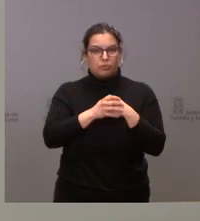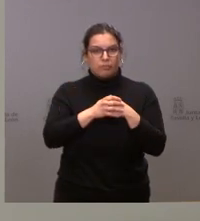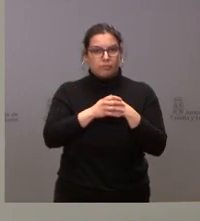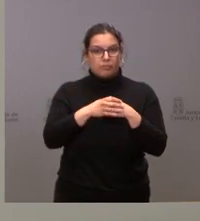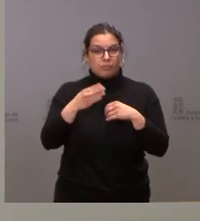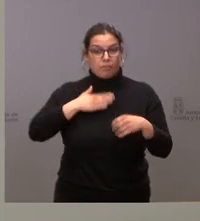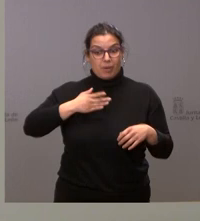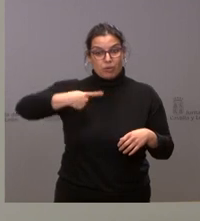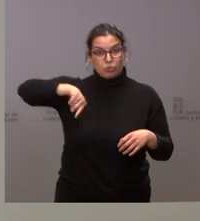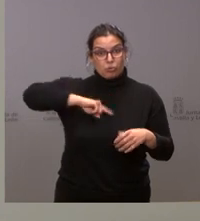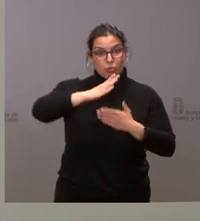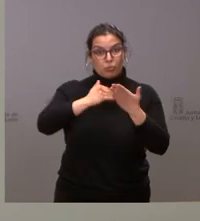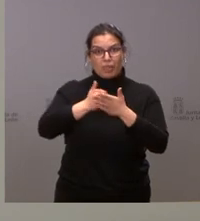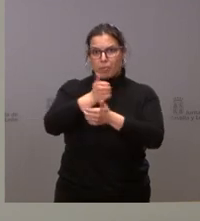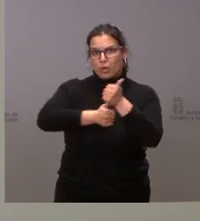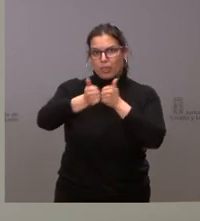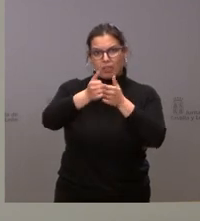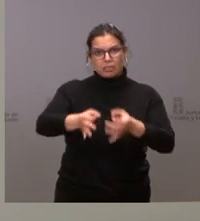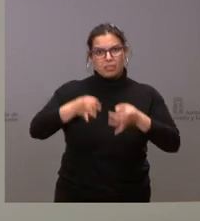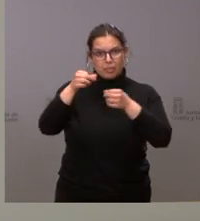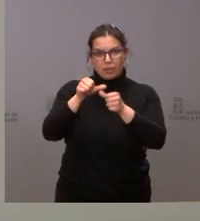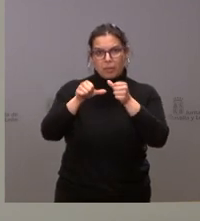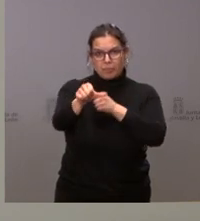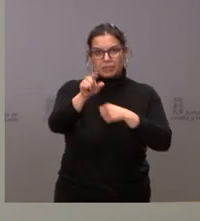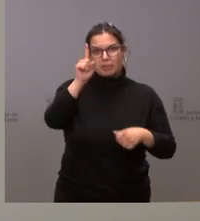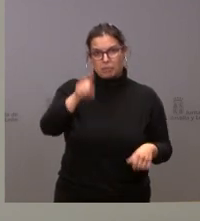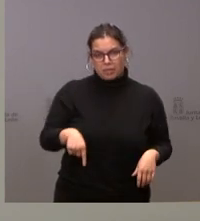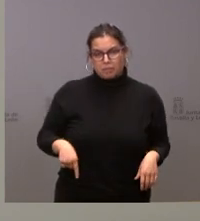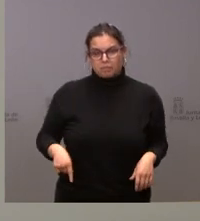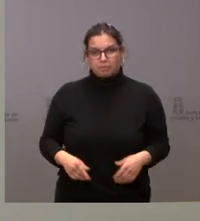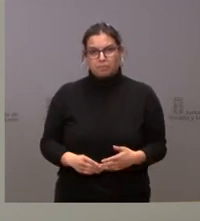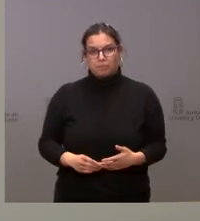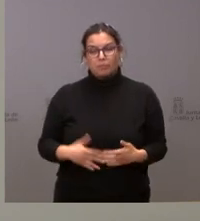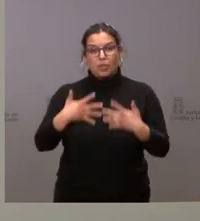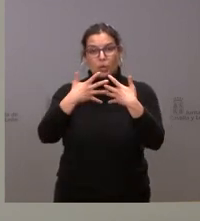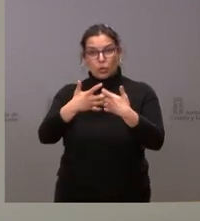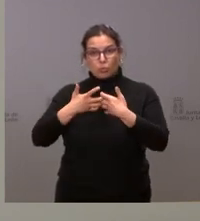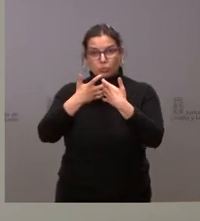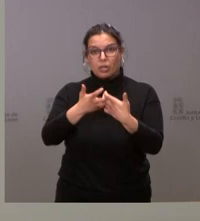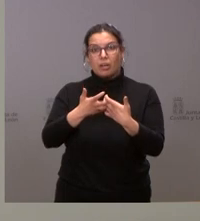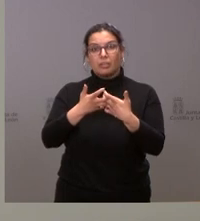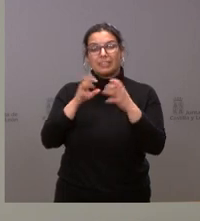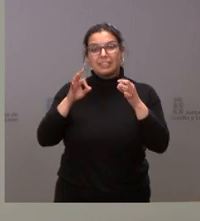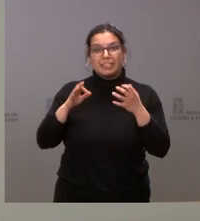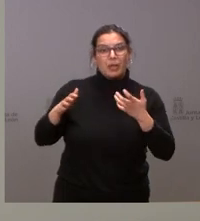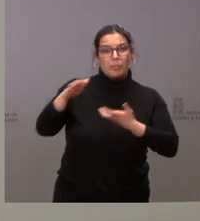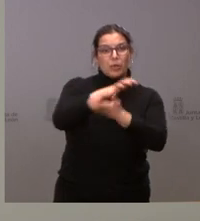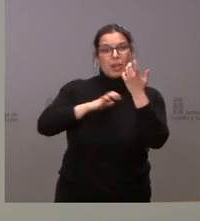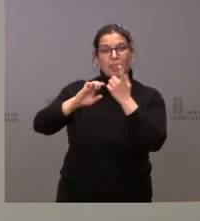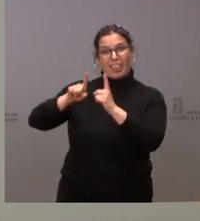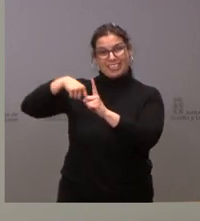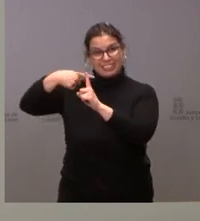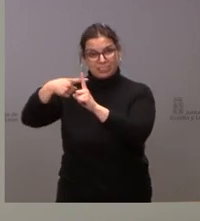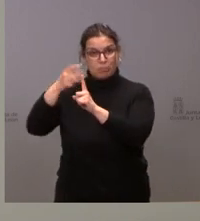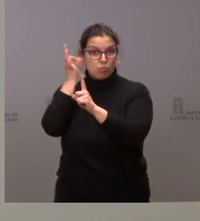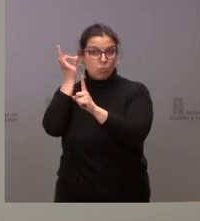prioridad para nuestra comunidad autónoma y lo seguirá siendo en el futuro. Luchar contra la violencia hacia las mujeres y